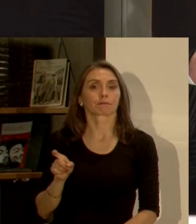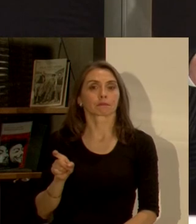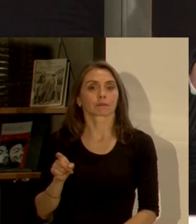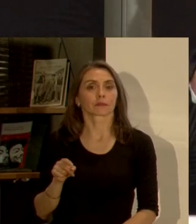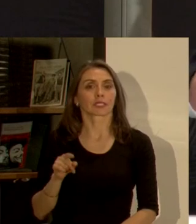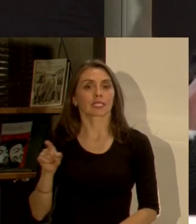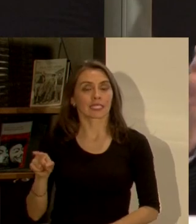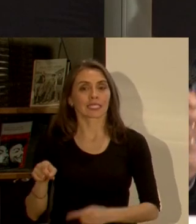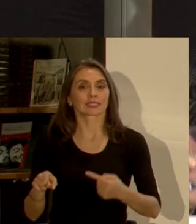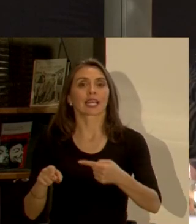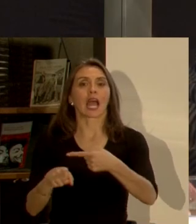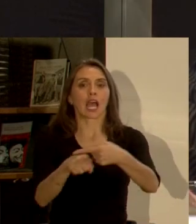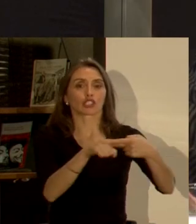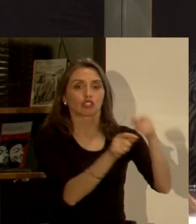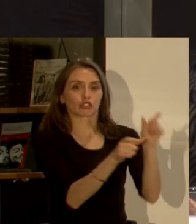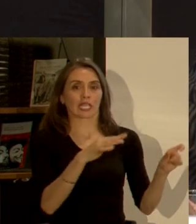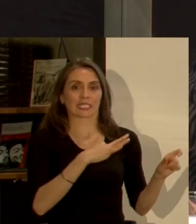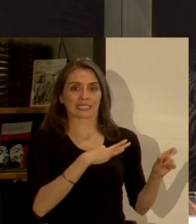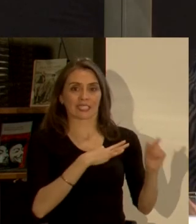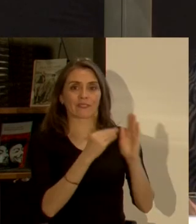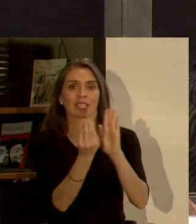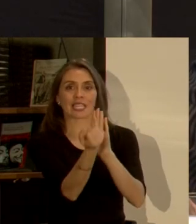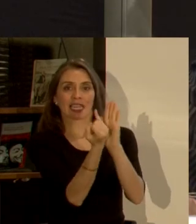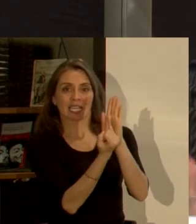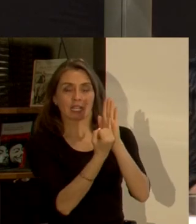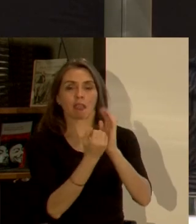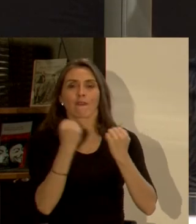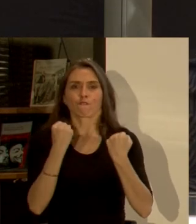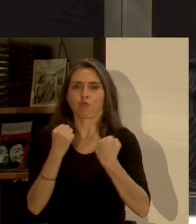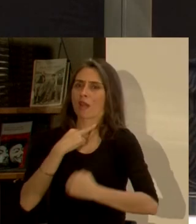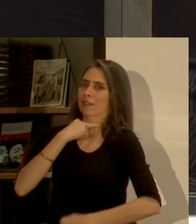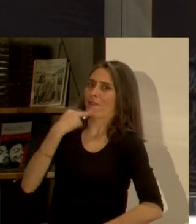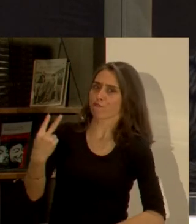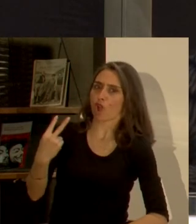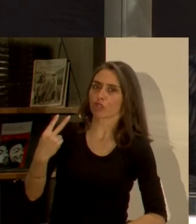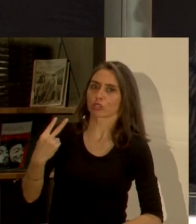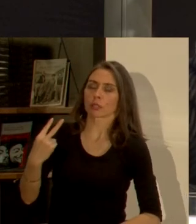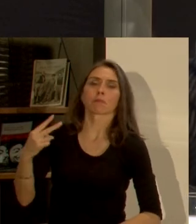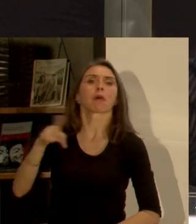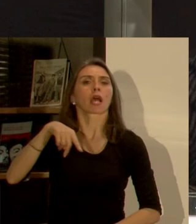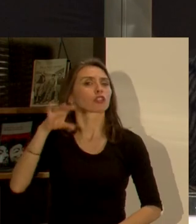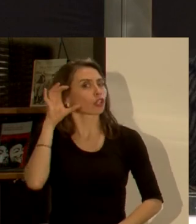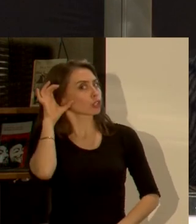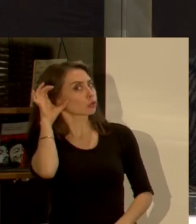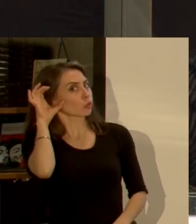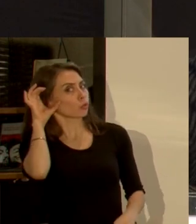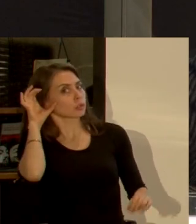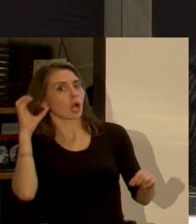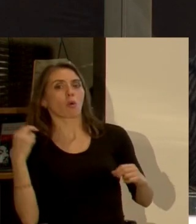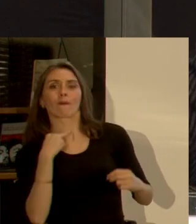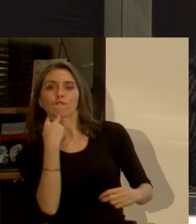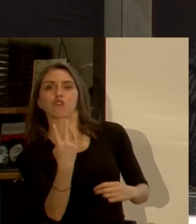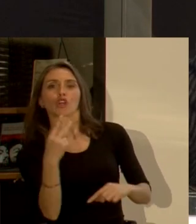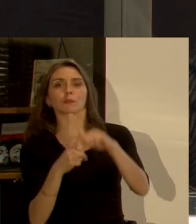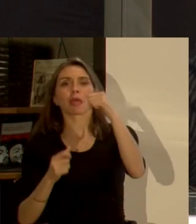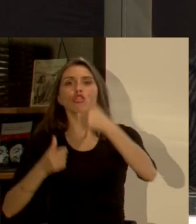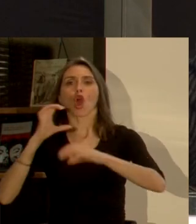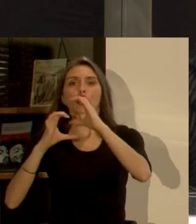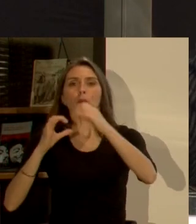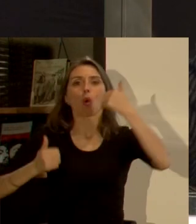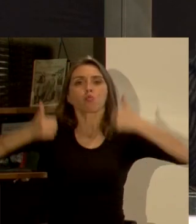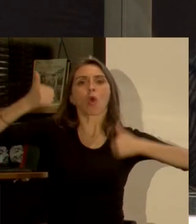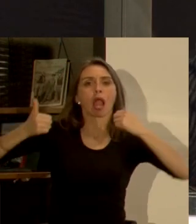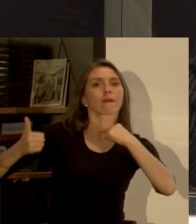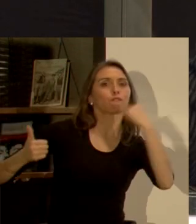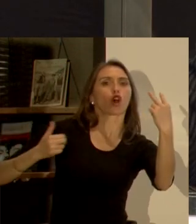megáfono de la sociedad civil lo suficientemente fuerte como para ser escuchado frente al megáfono de los medios de comunicación que